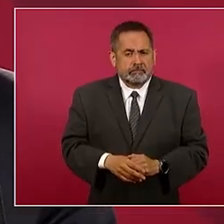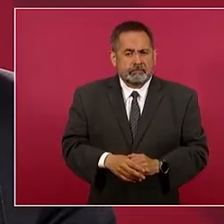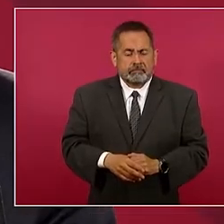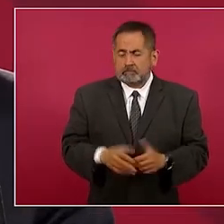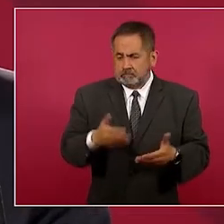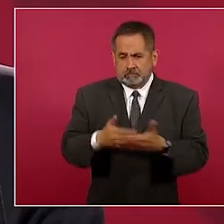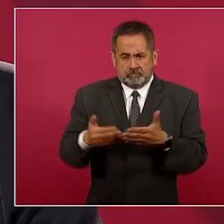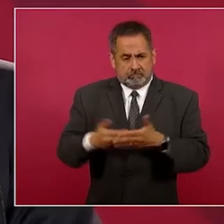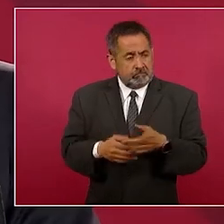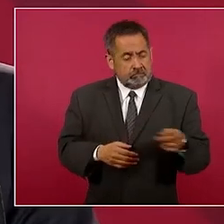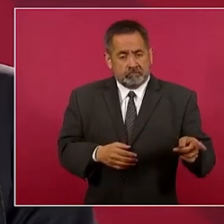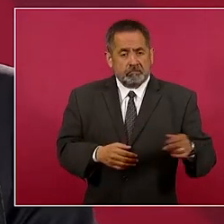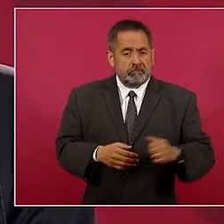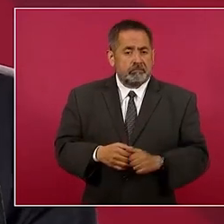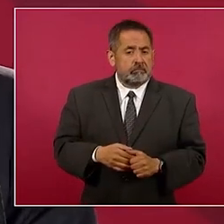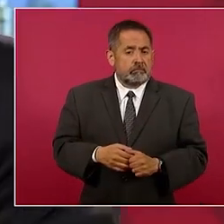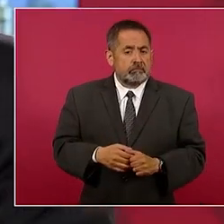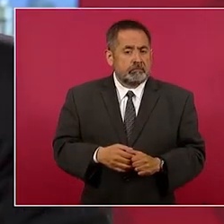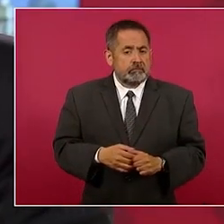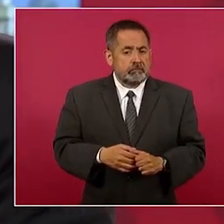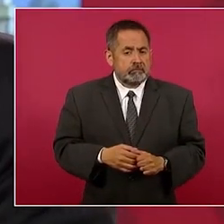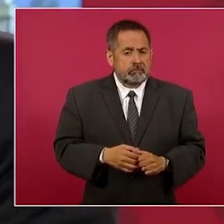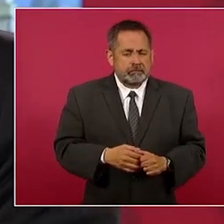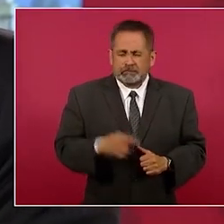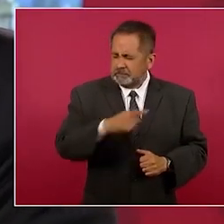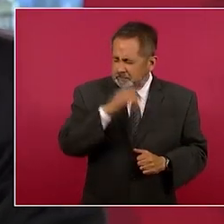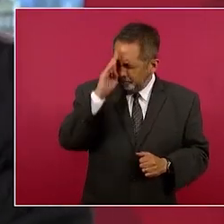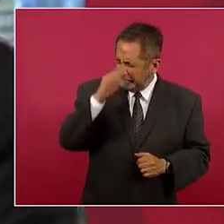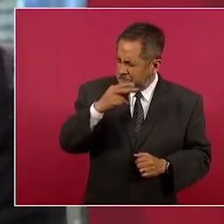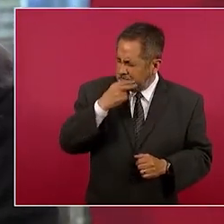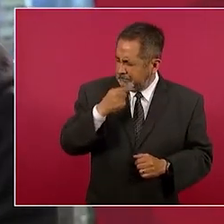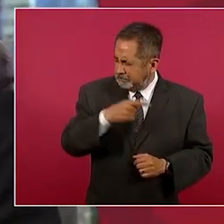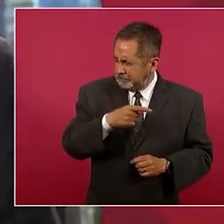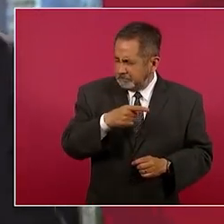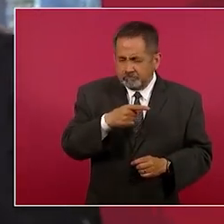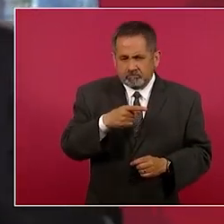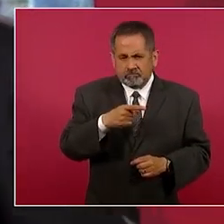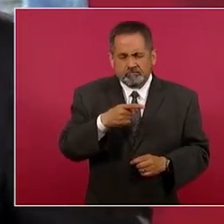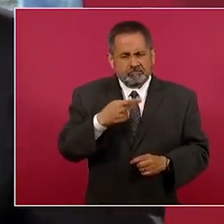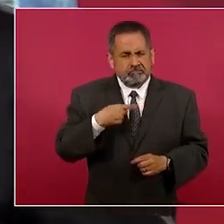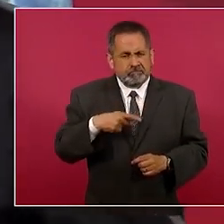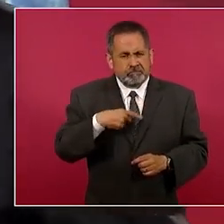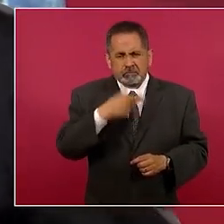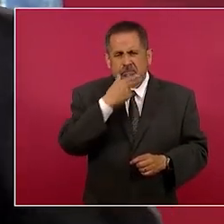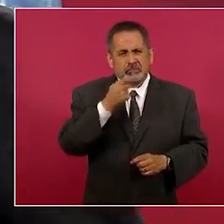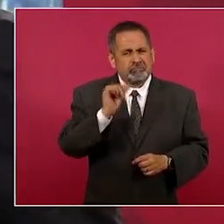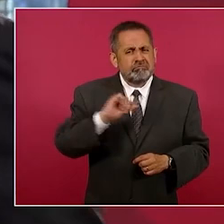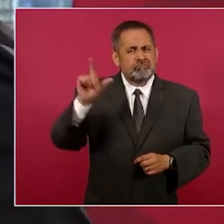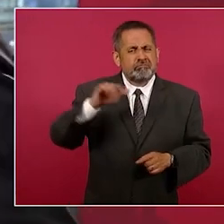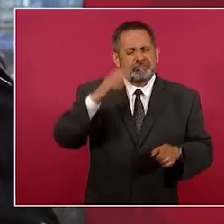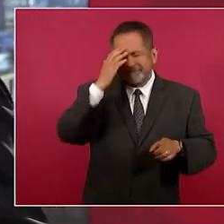Ahora que un señor inversionista famoso